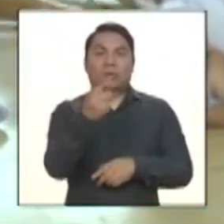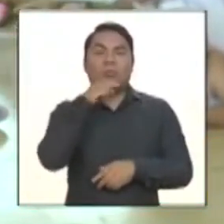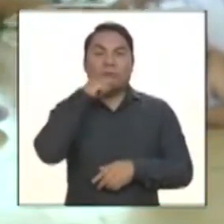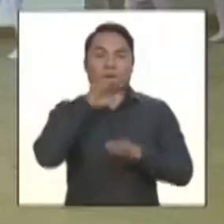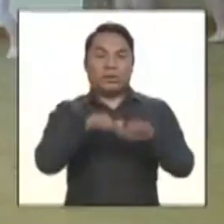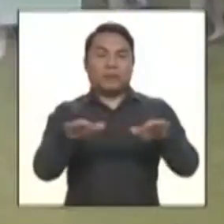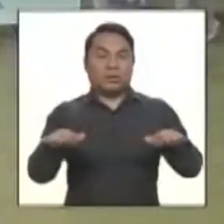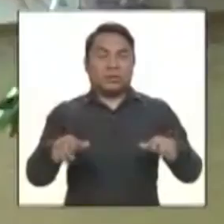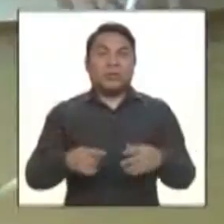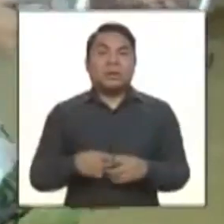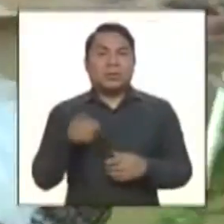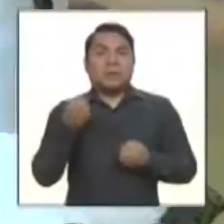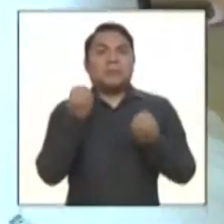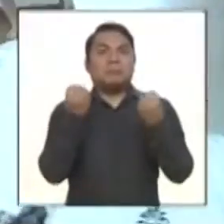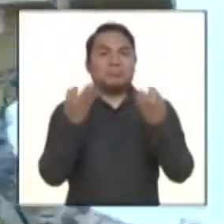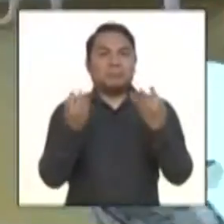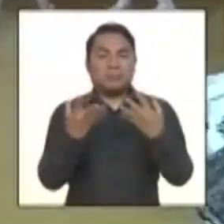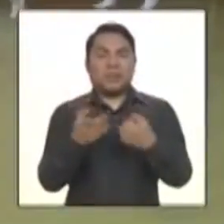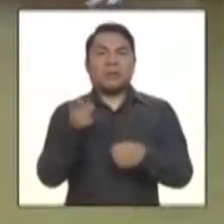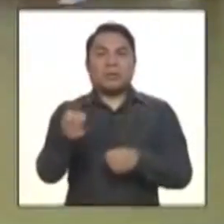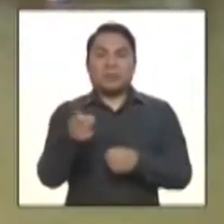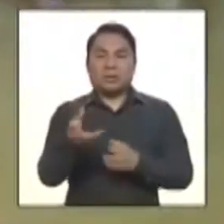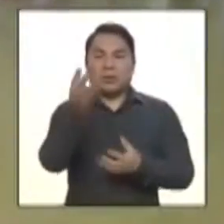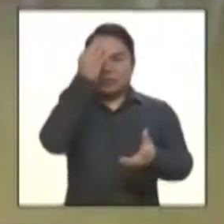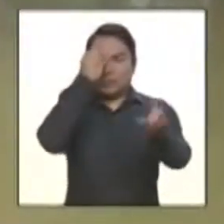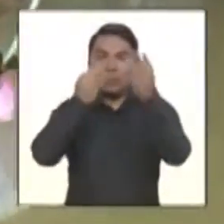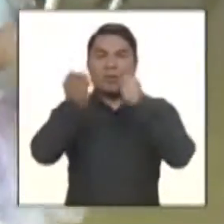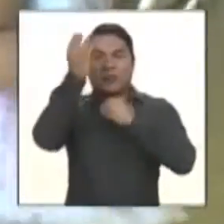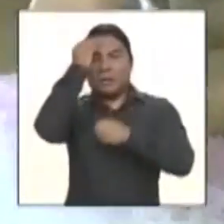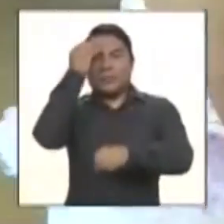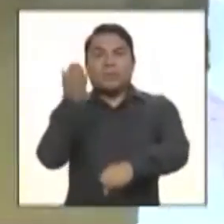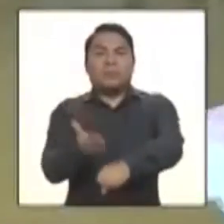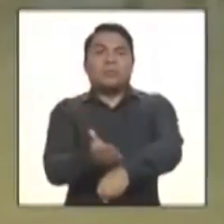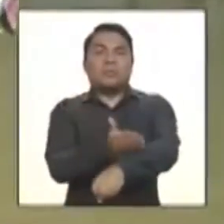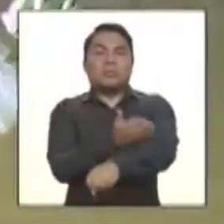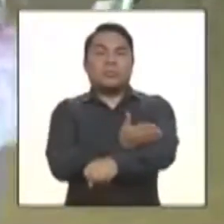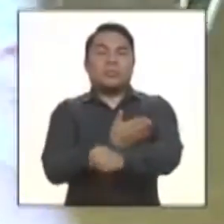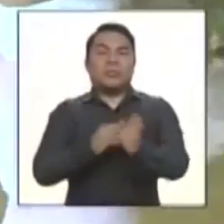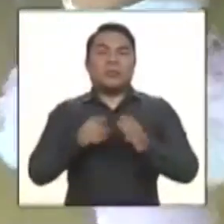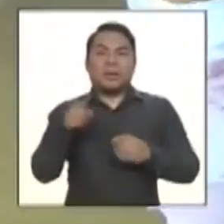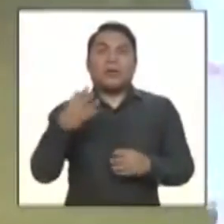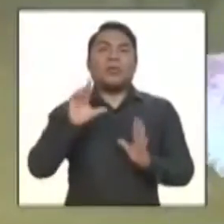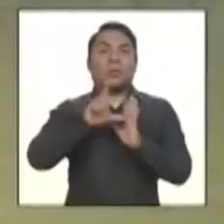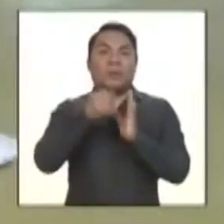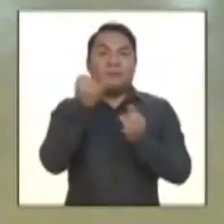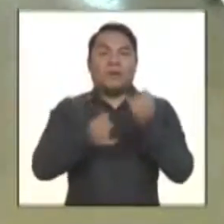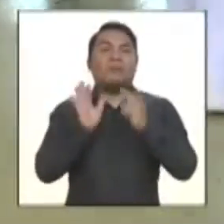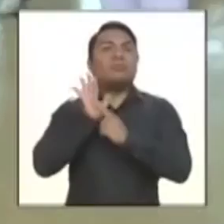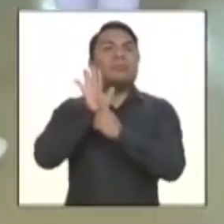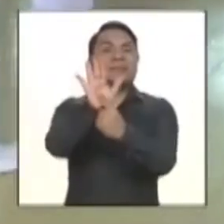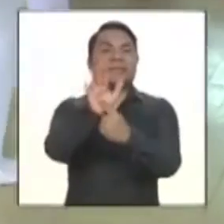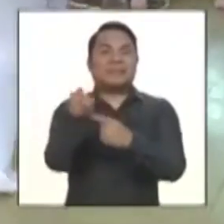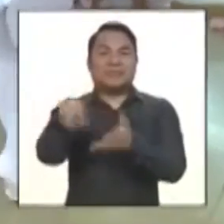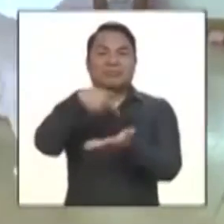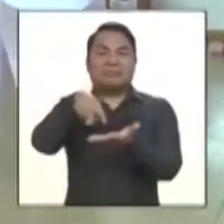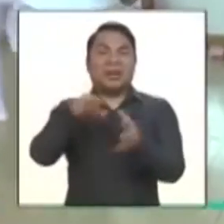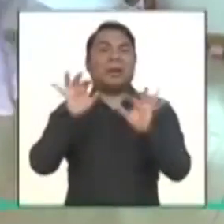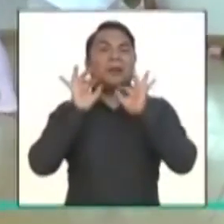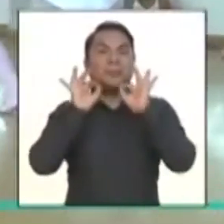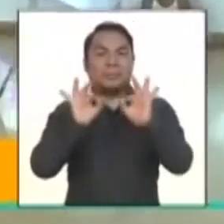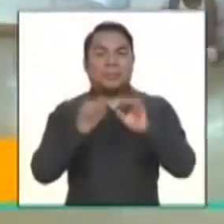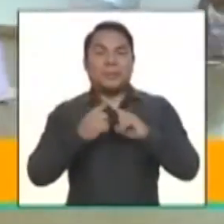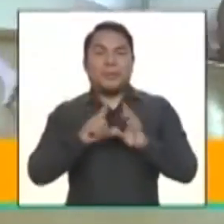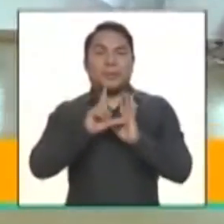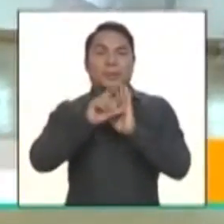resultó muy bien, las niñas iban cada día avanzando. Hasta hicimos una presentación y quedó excelente, ¿no? Y desde ahí comencé